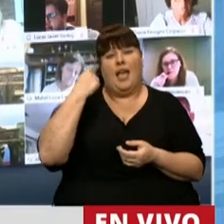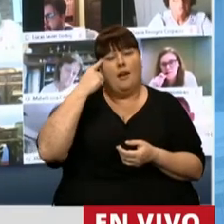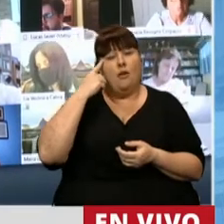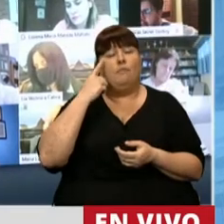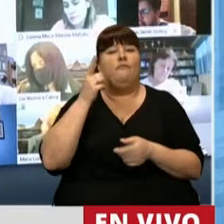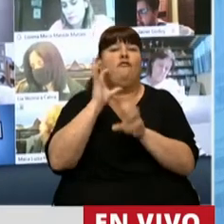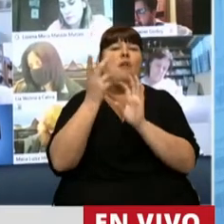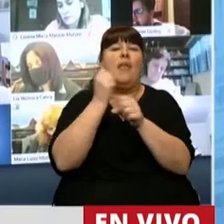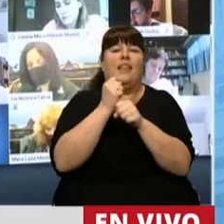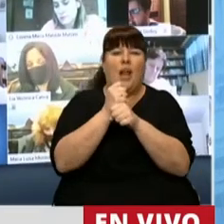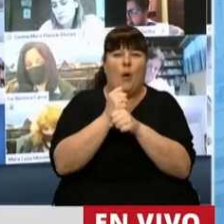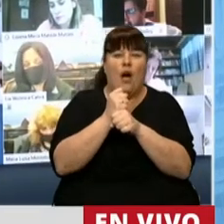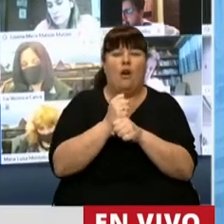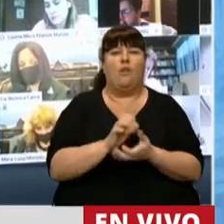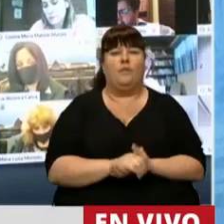de vista operativo